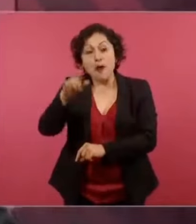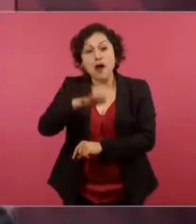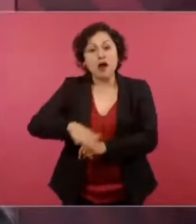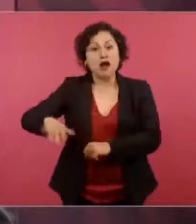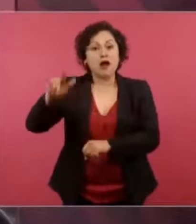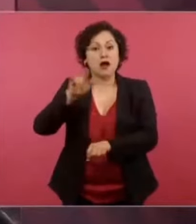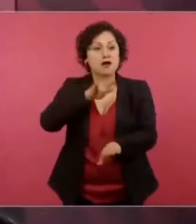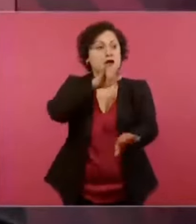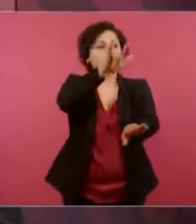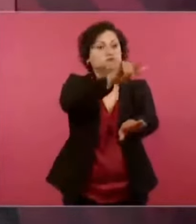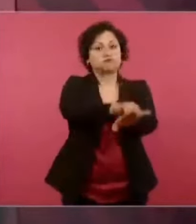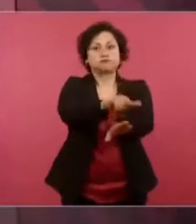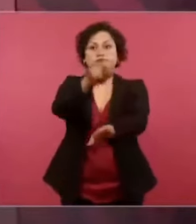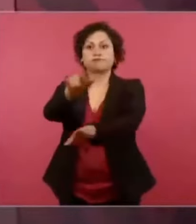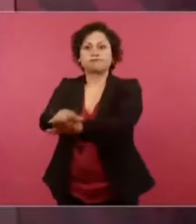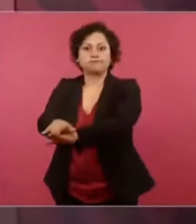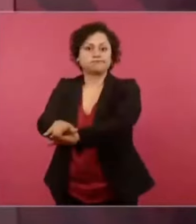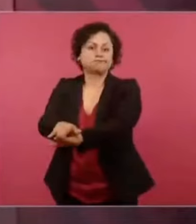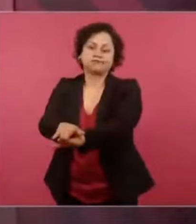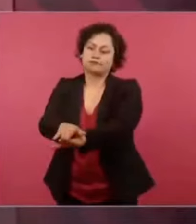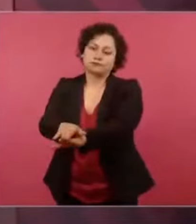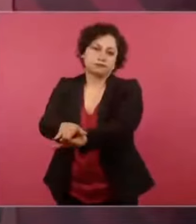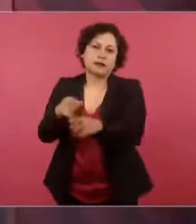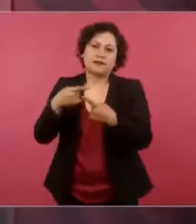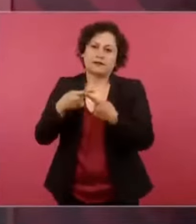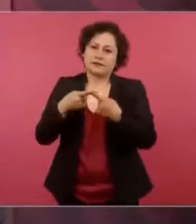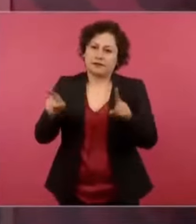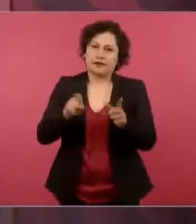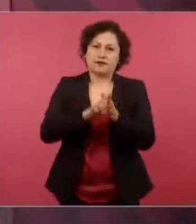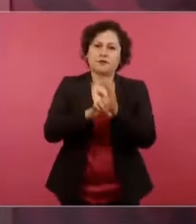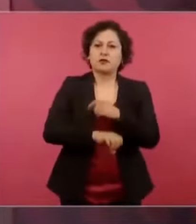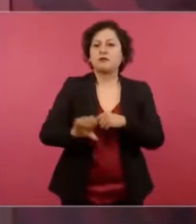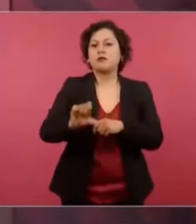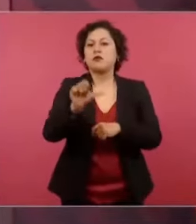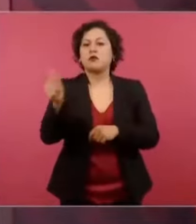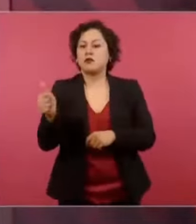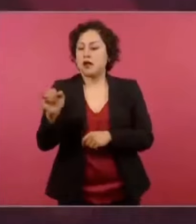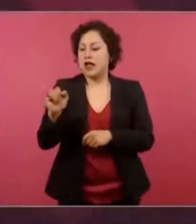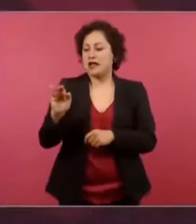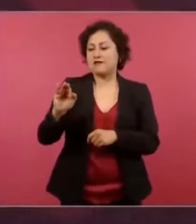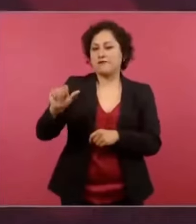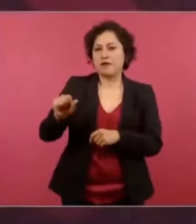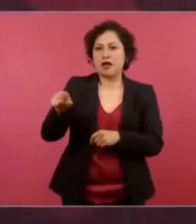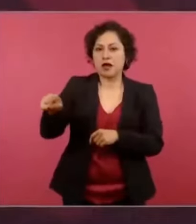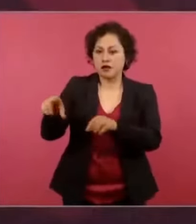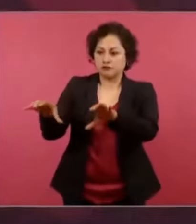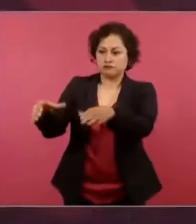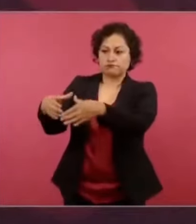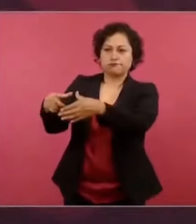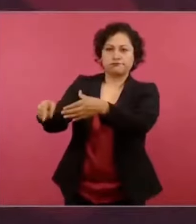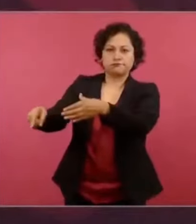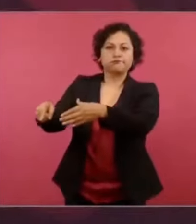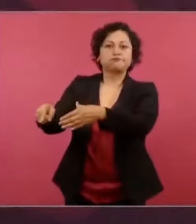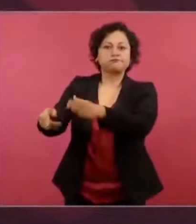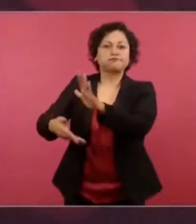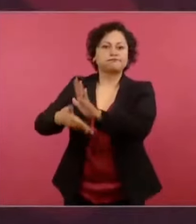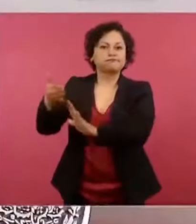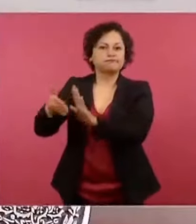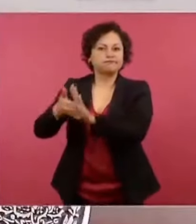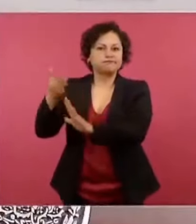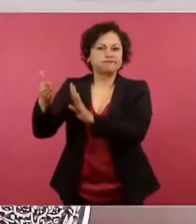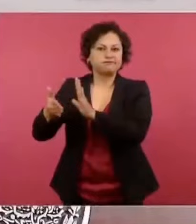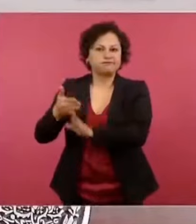Felipe Ángeles, que tiene una capa, un grosor de